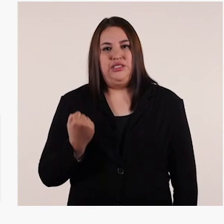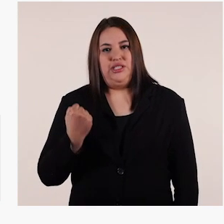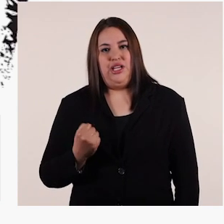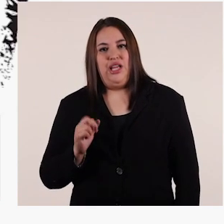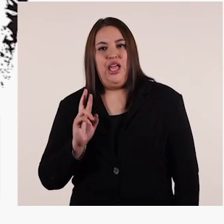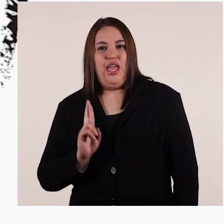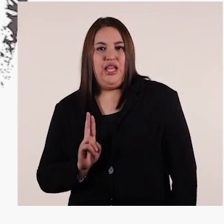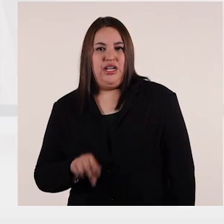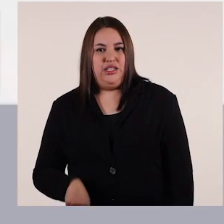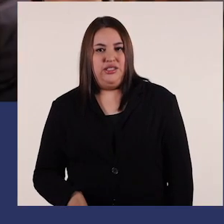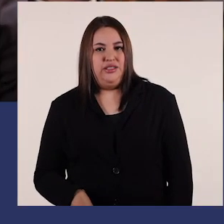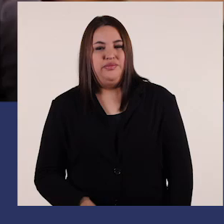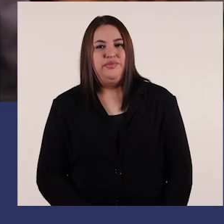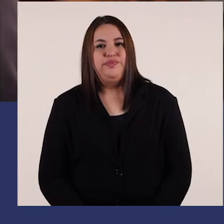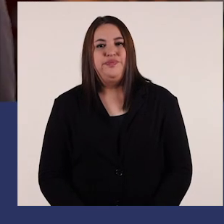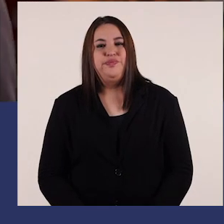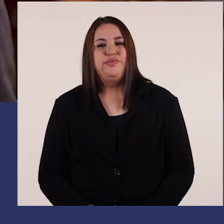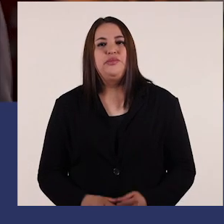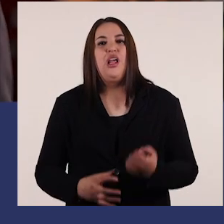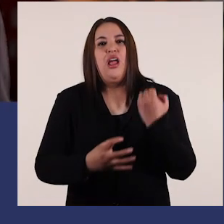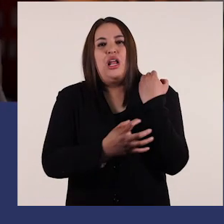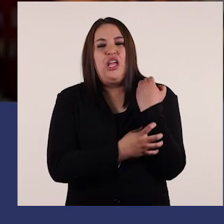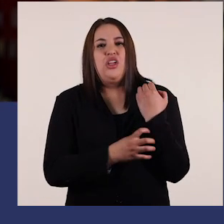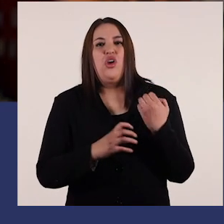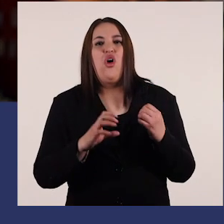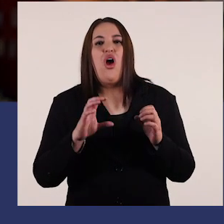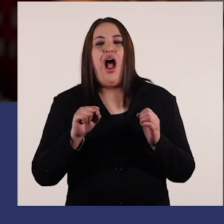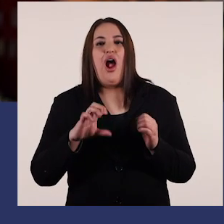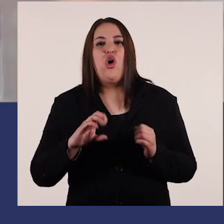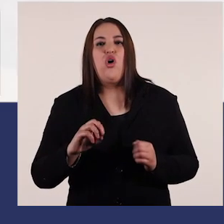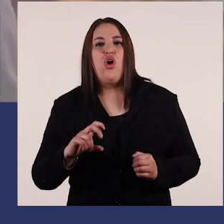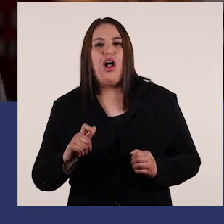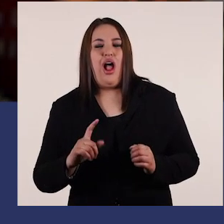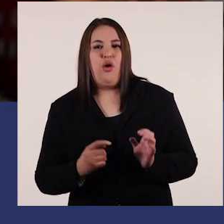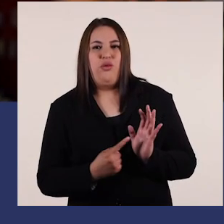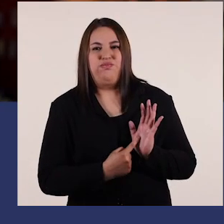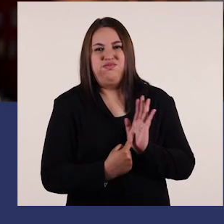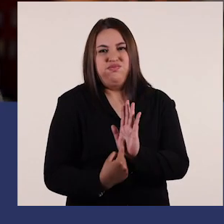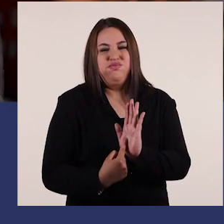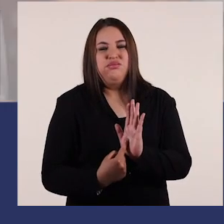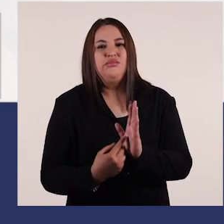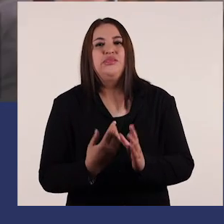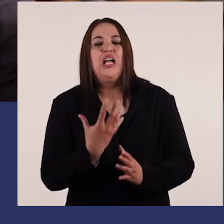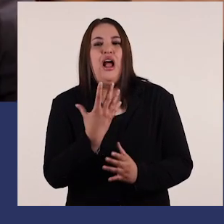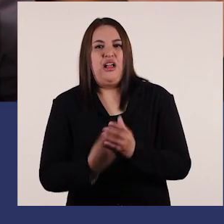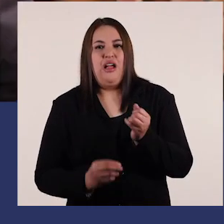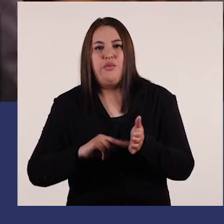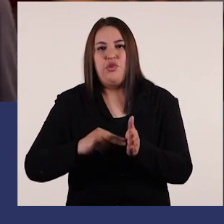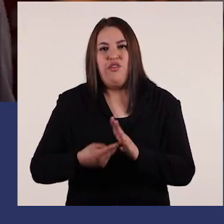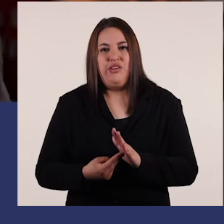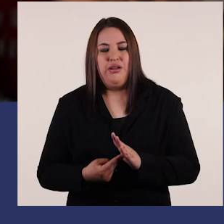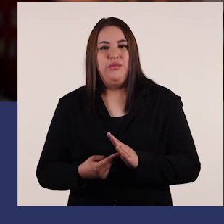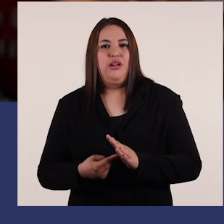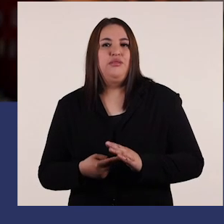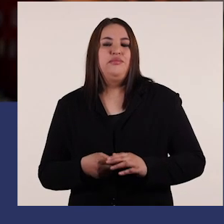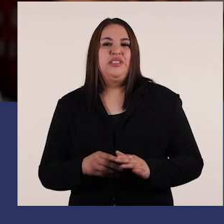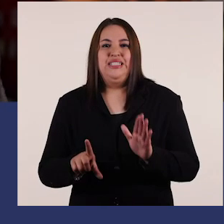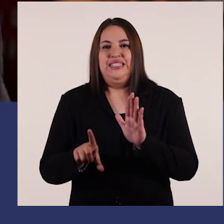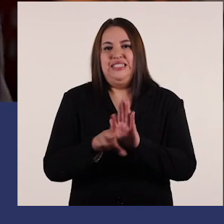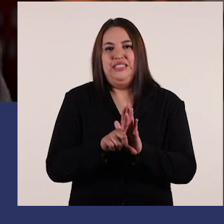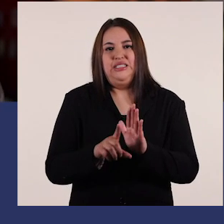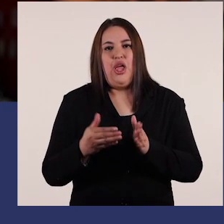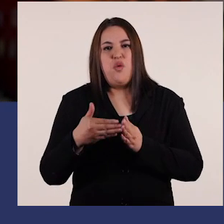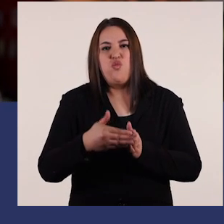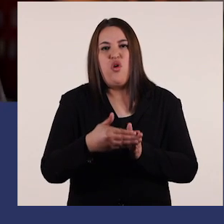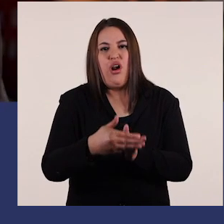Piñera SRN. Potenciar la región de Aconcagua es nuestro desafío. Terminamos con los turbasos. Ley de puertos, urgente.